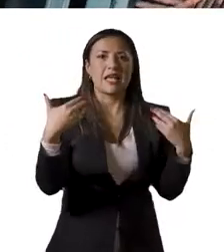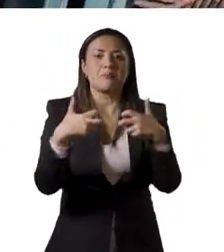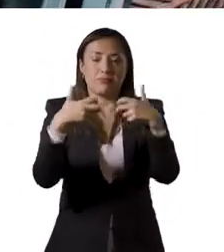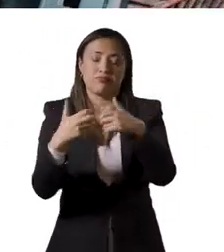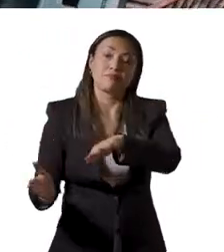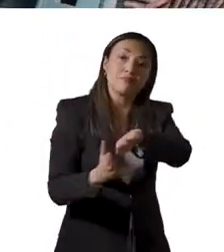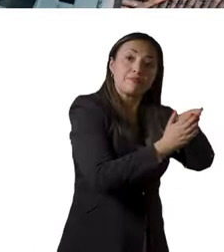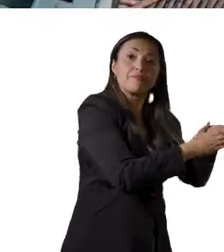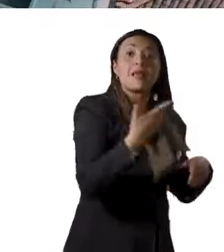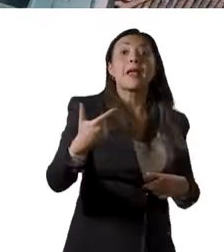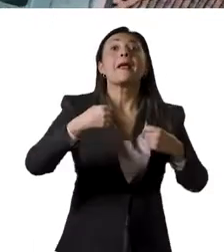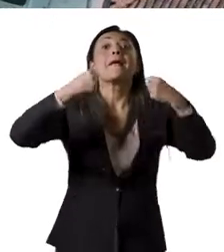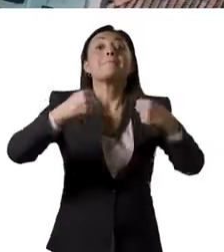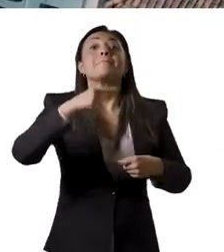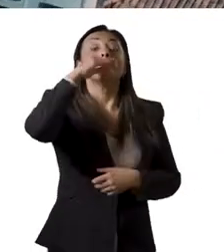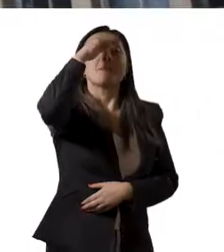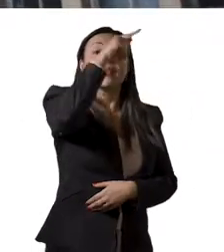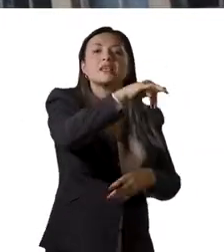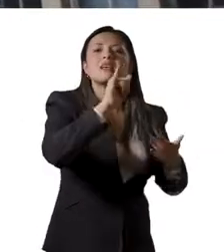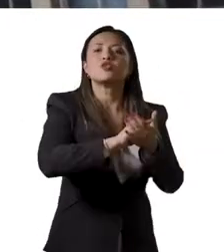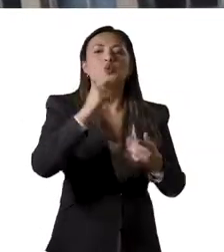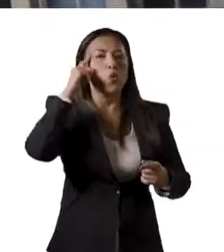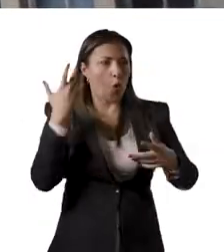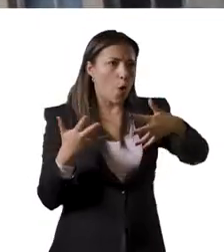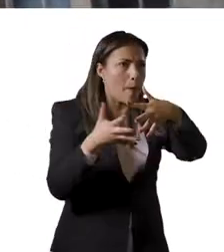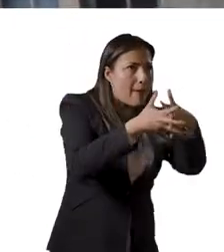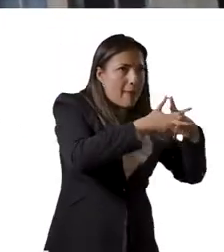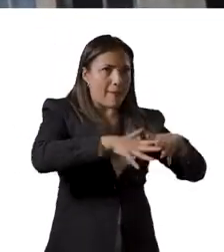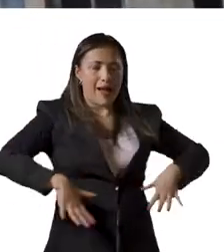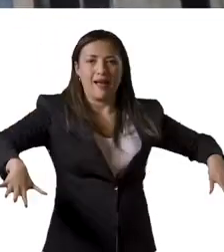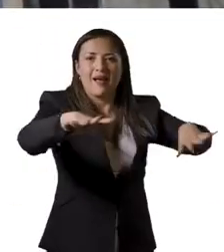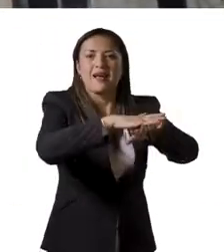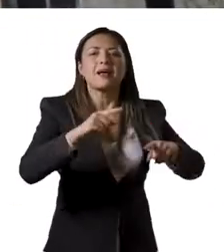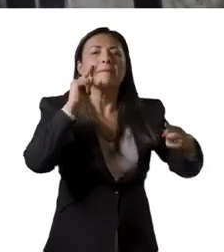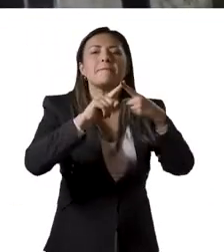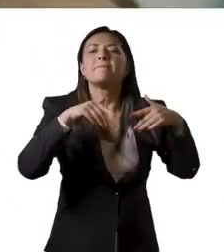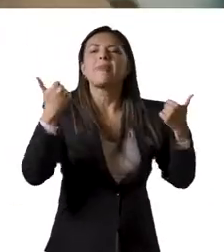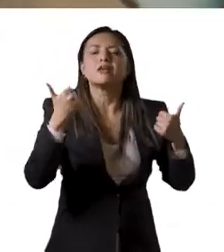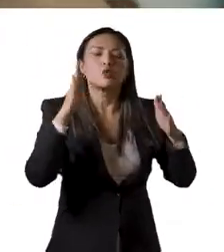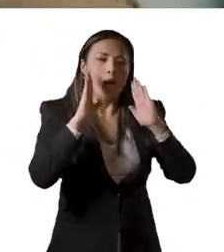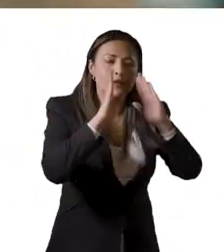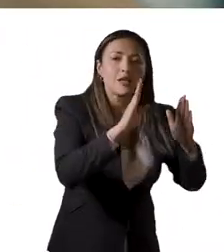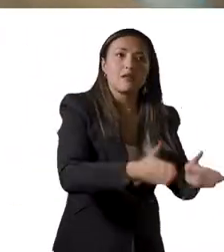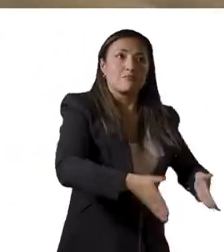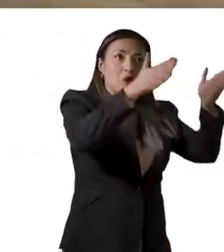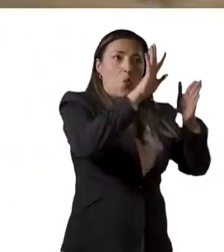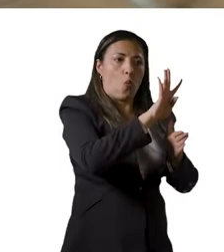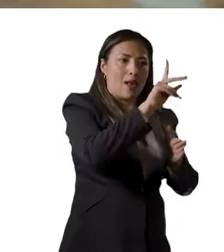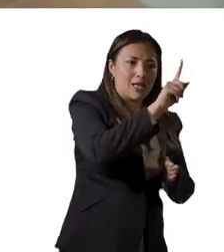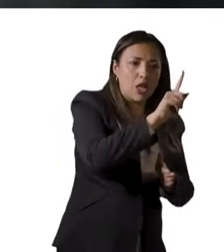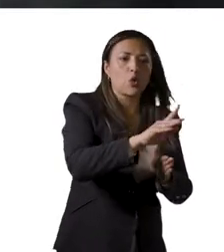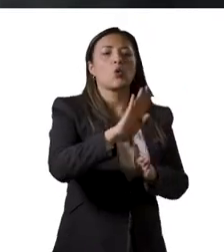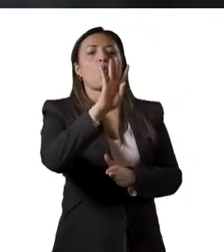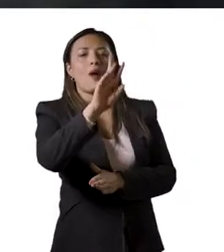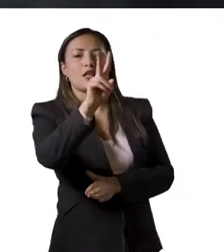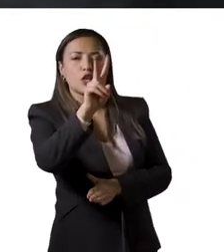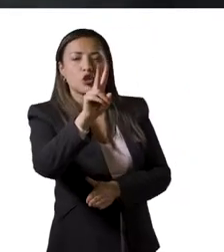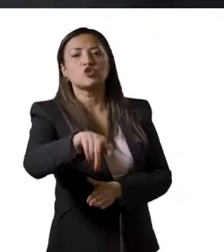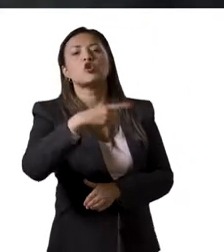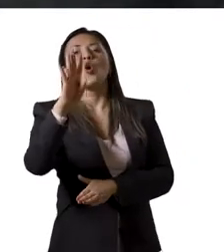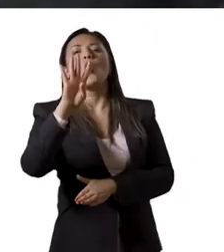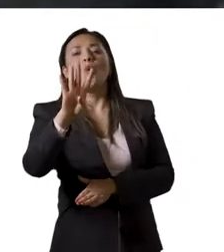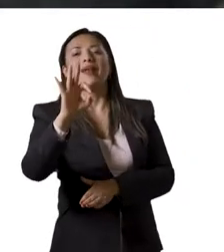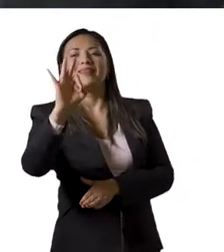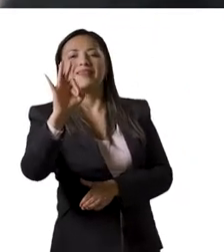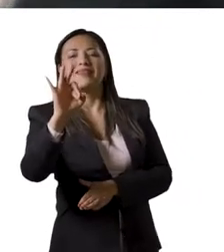En la sede Medellín se implementaron los lineamientos del Plan Campus materializados en las intervenciones en los bloques